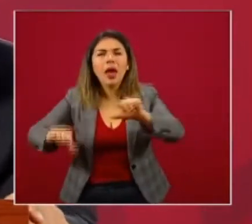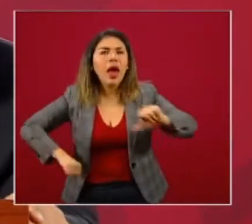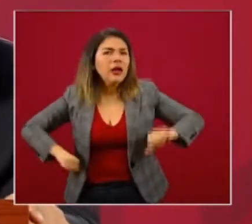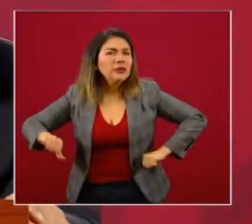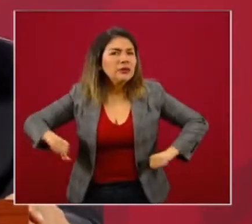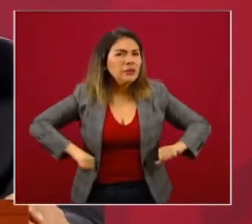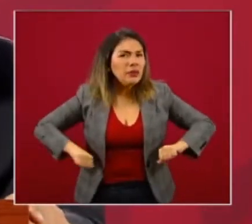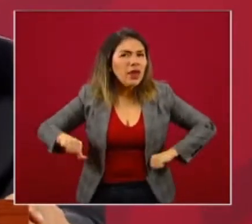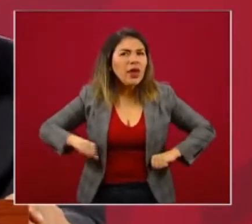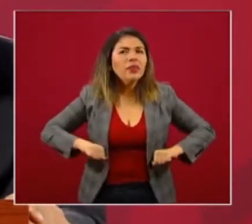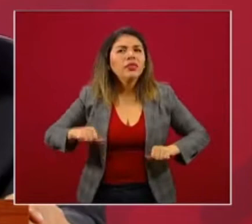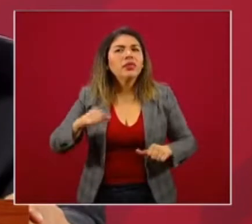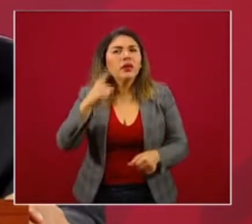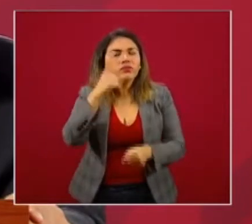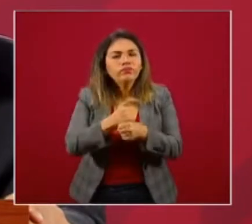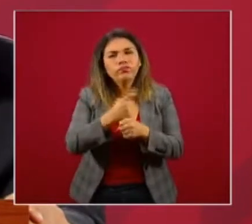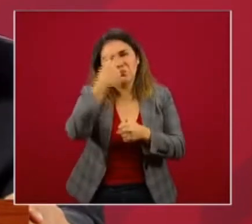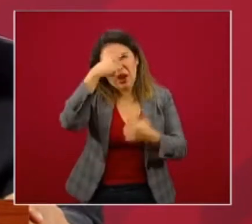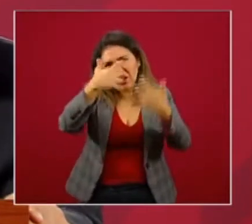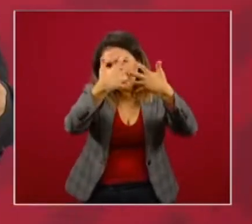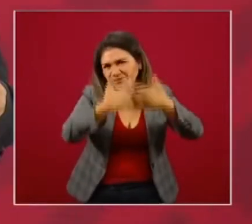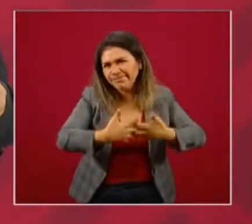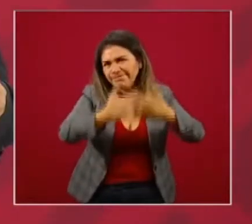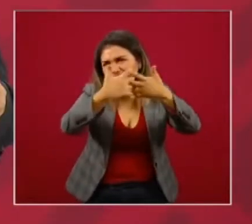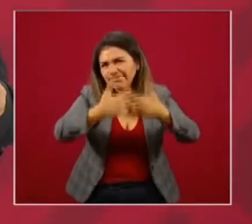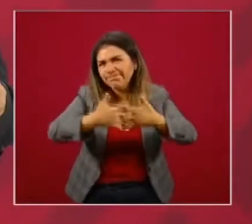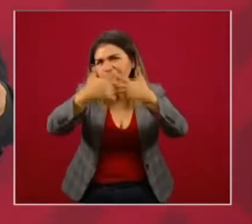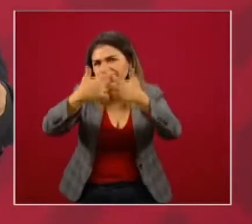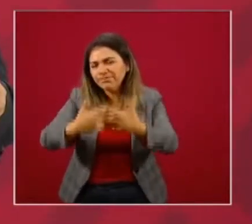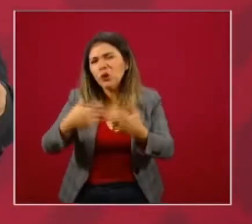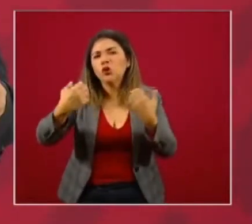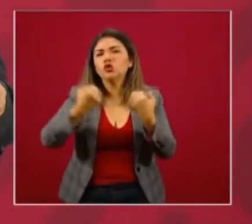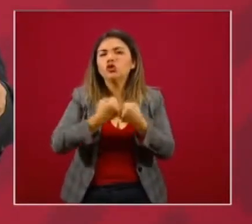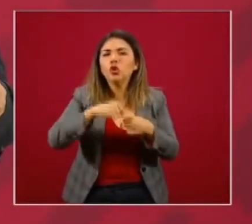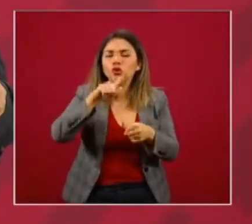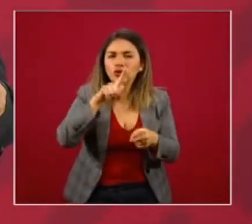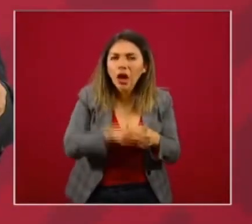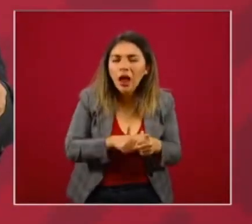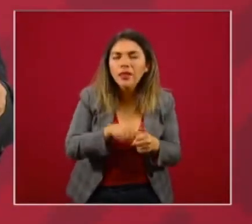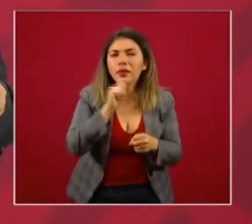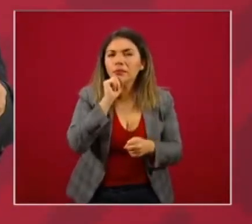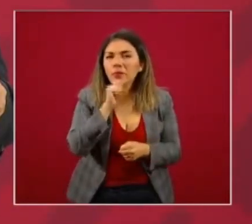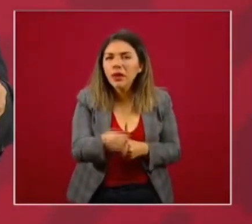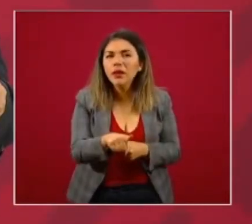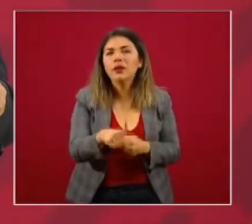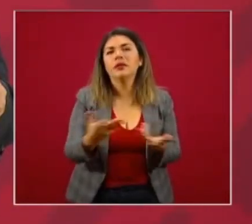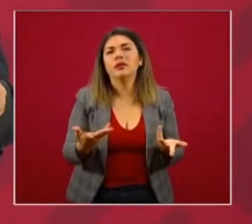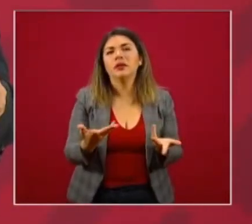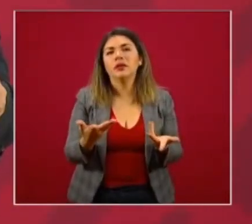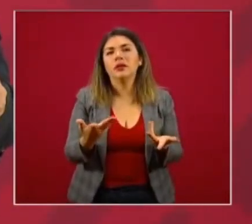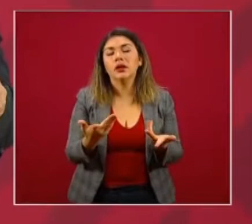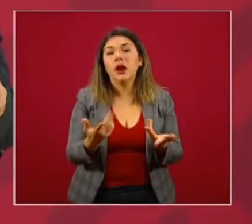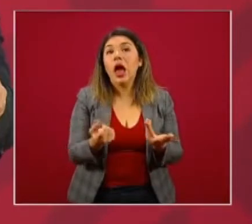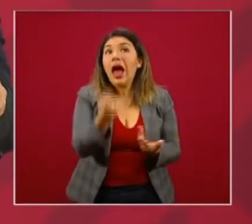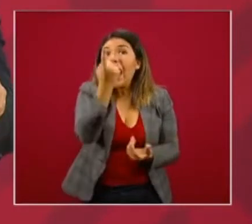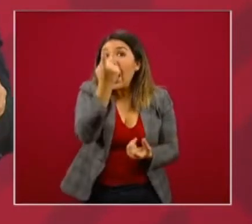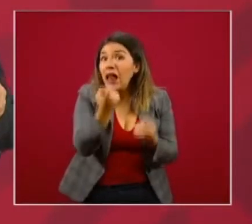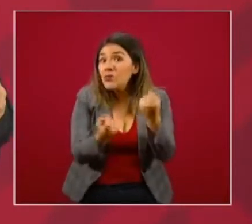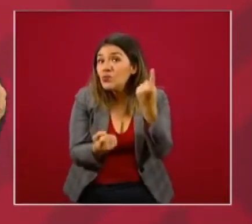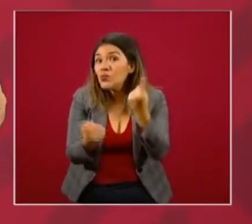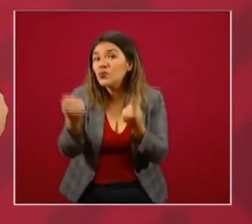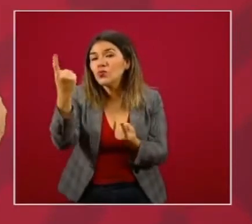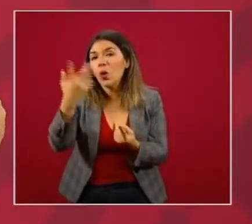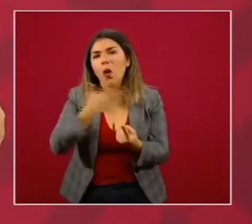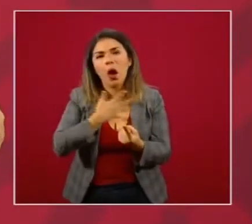productiva, social. En algunos casos